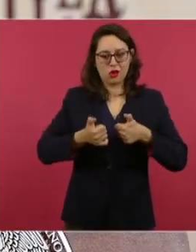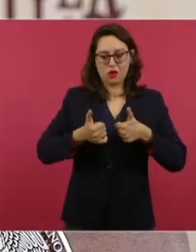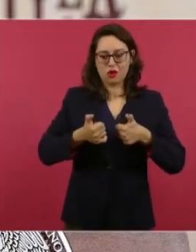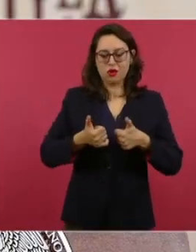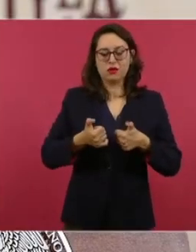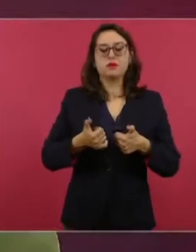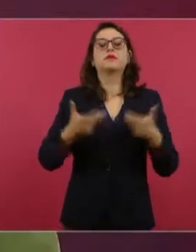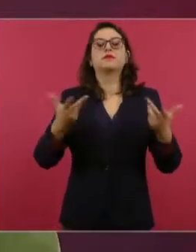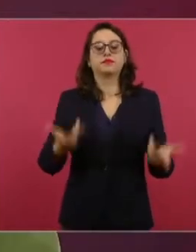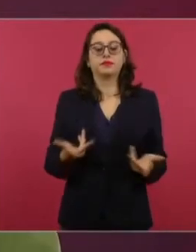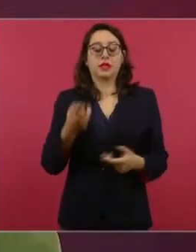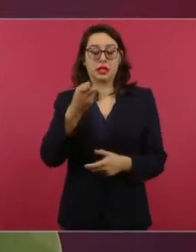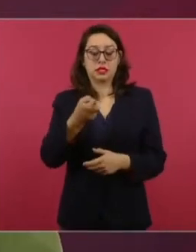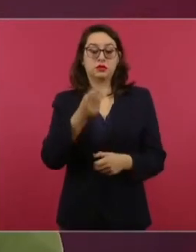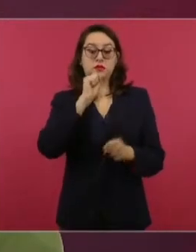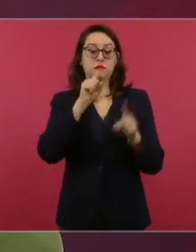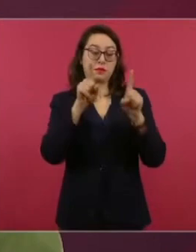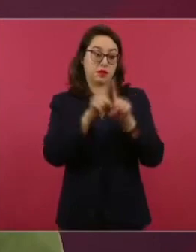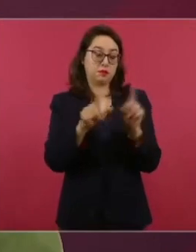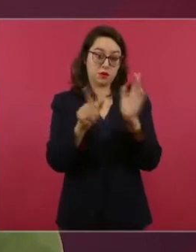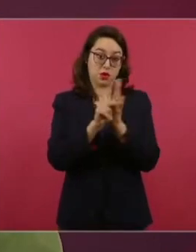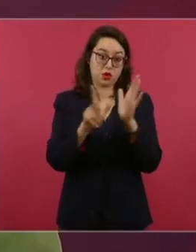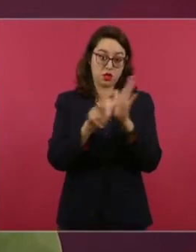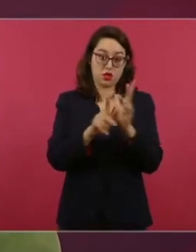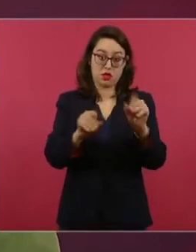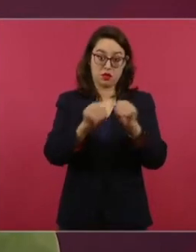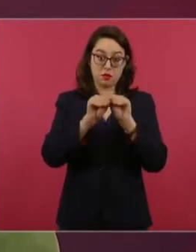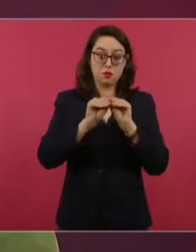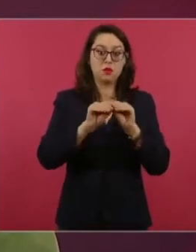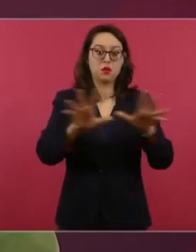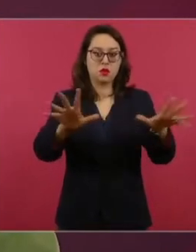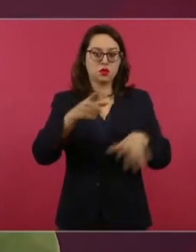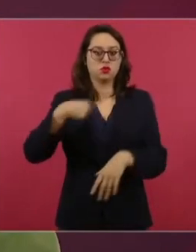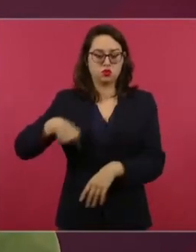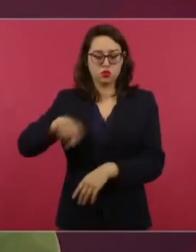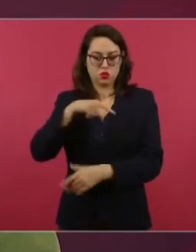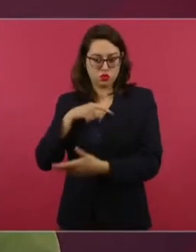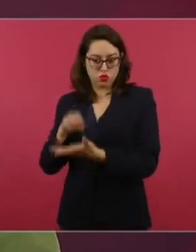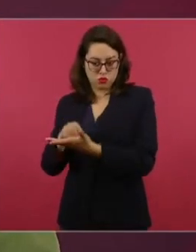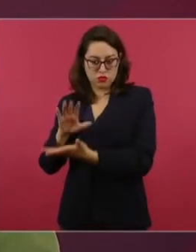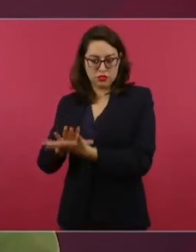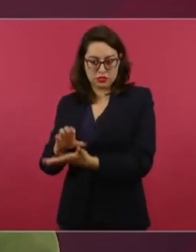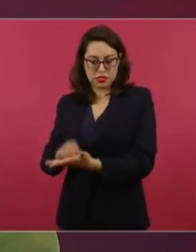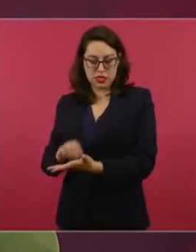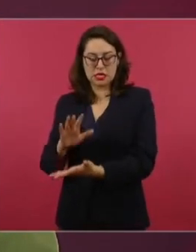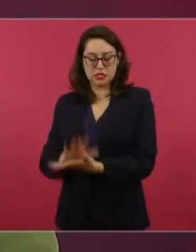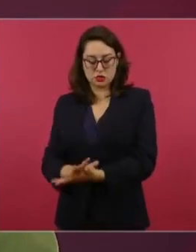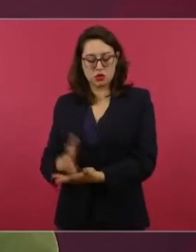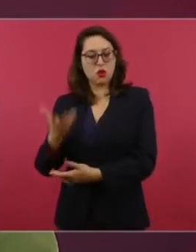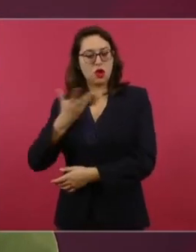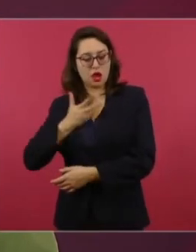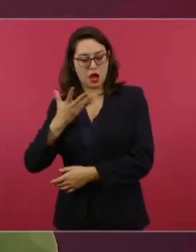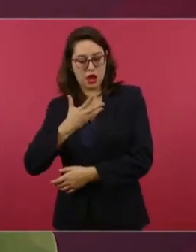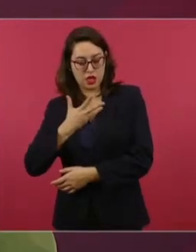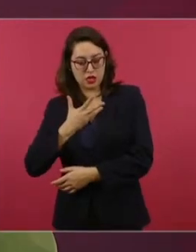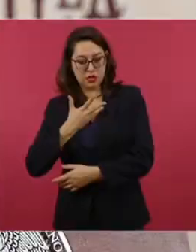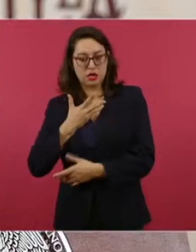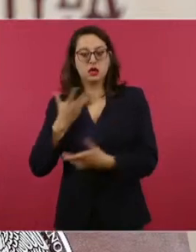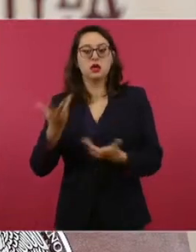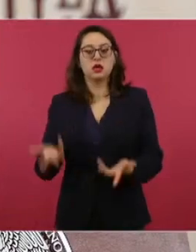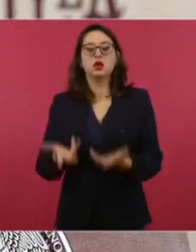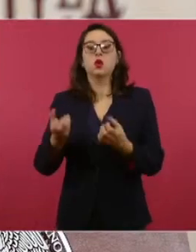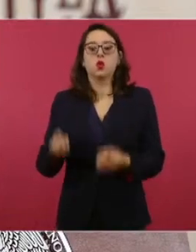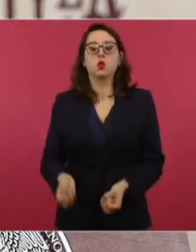la prensa nacional. Sí, se lleva un registro de cuántos artefactos